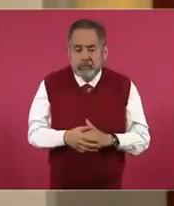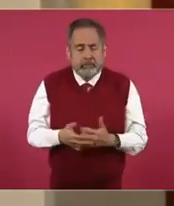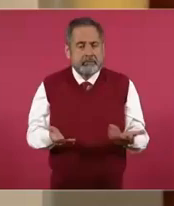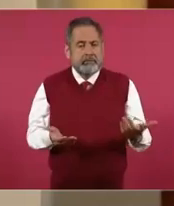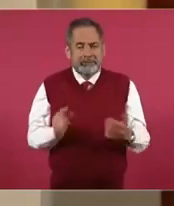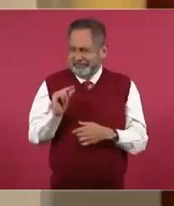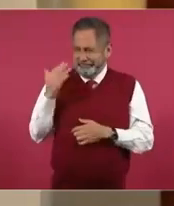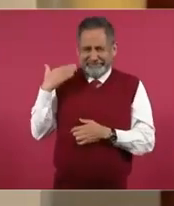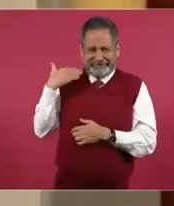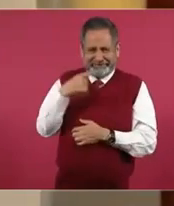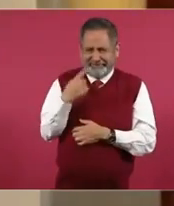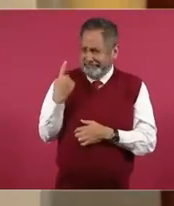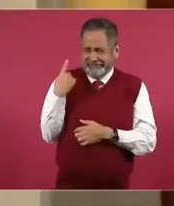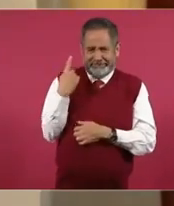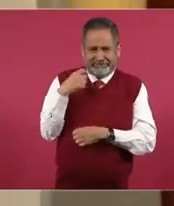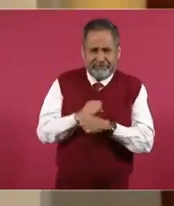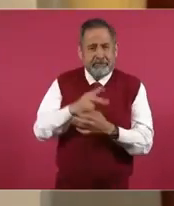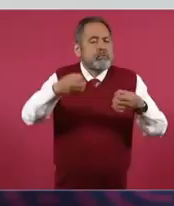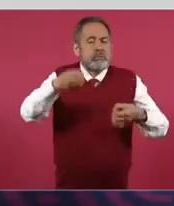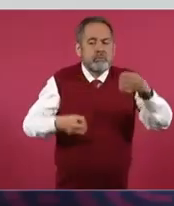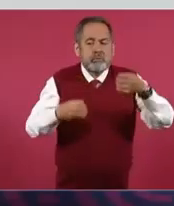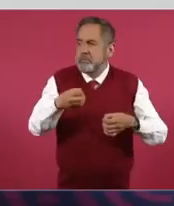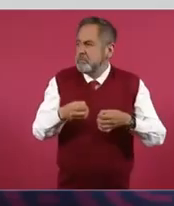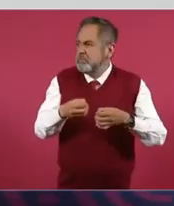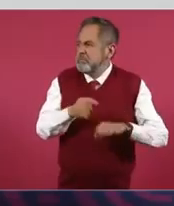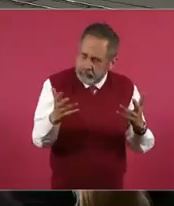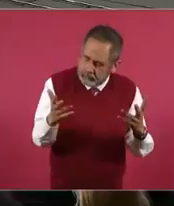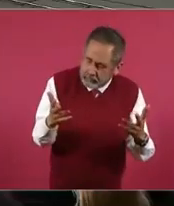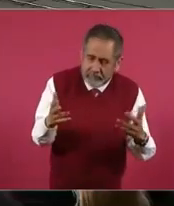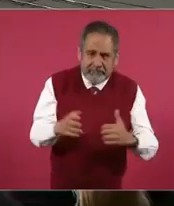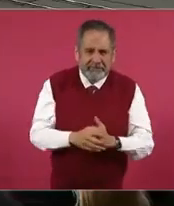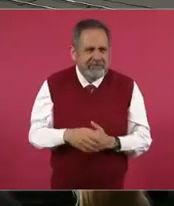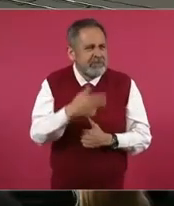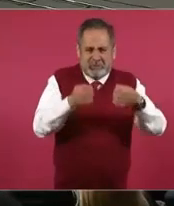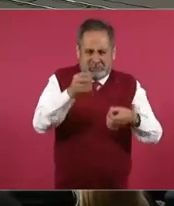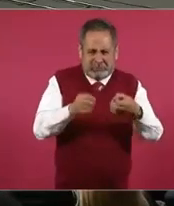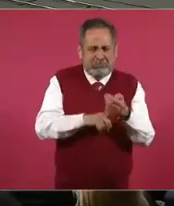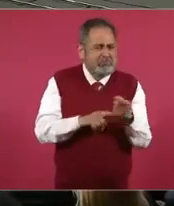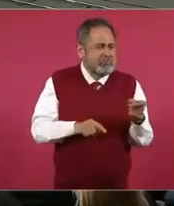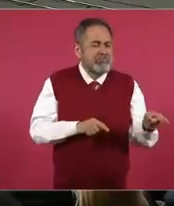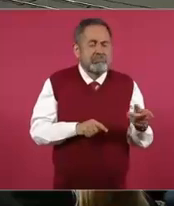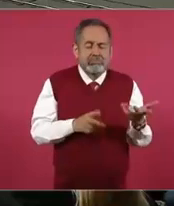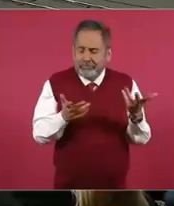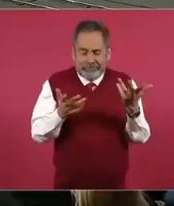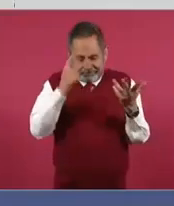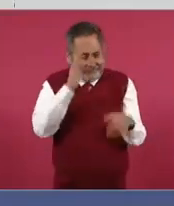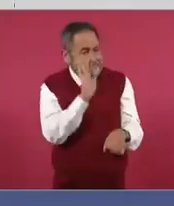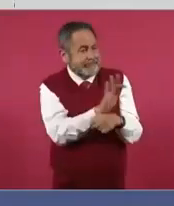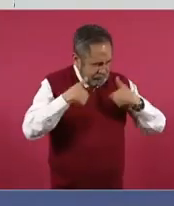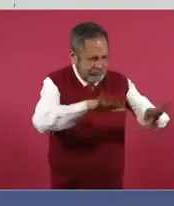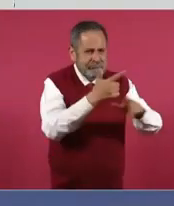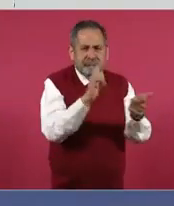reciente del fin de semana, otro sabadazo de un juez o una jueza que le está dando